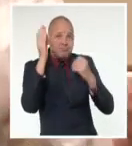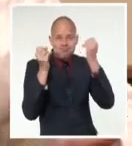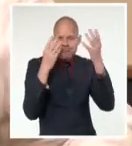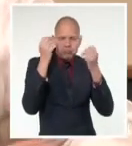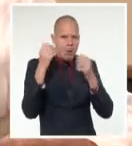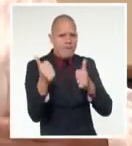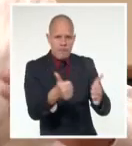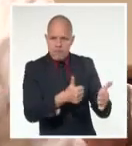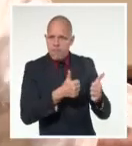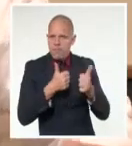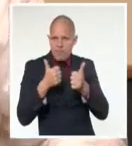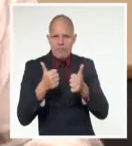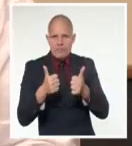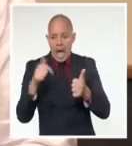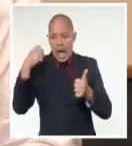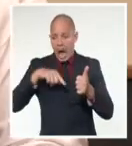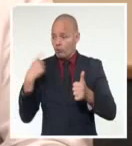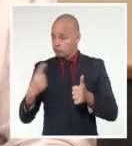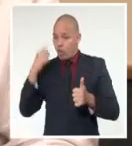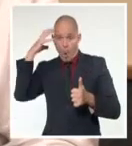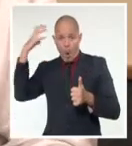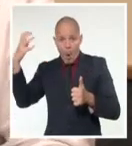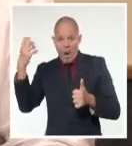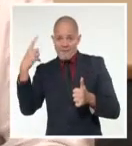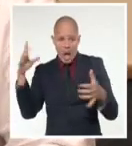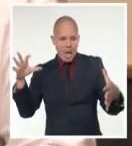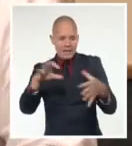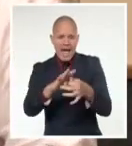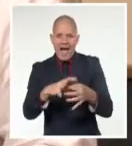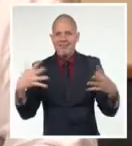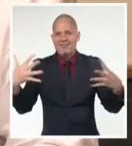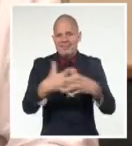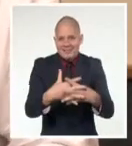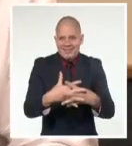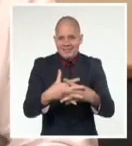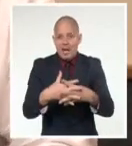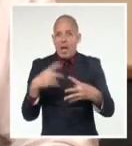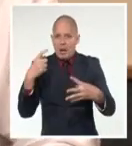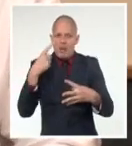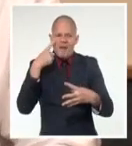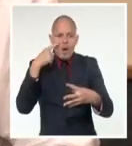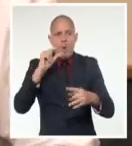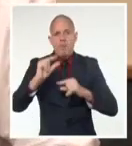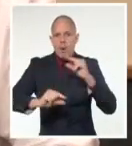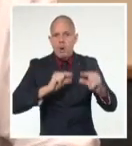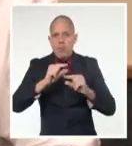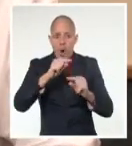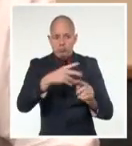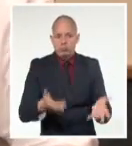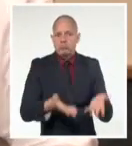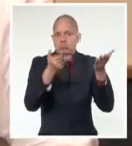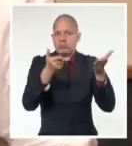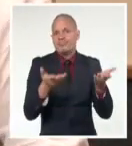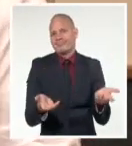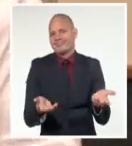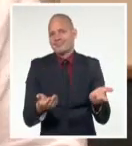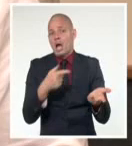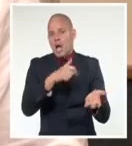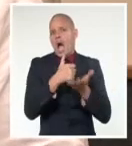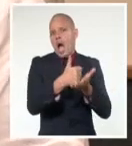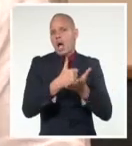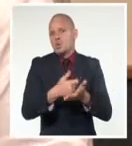desde la proyección estatal en la relación con ese sector no estatal que la ciencia y la innovación estén presentes porque son un actor económico